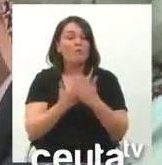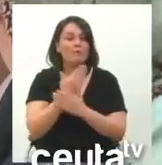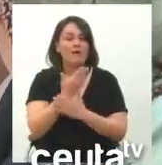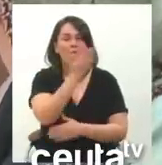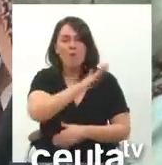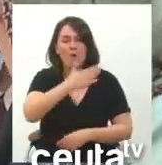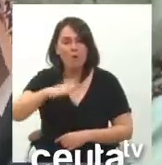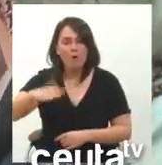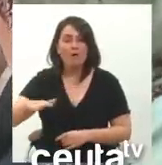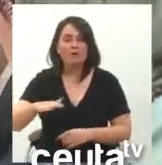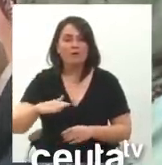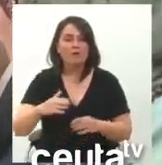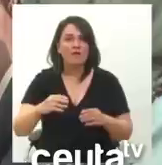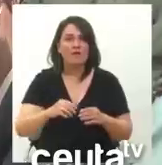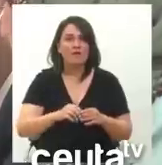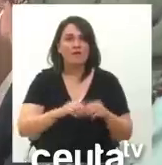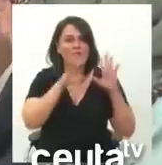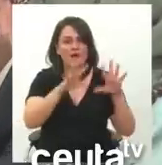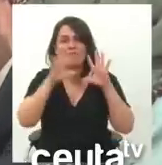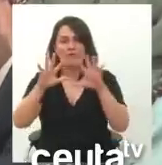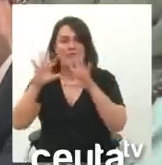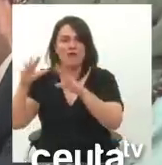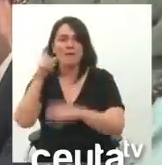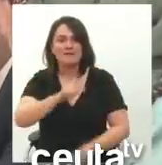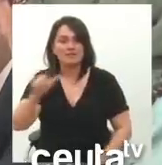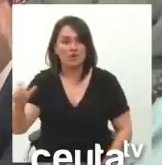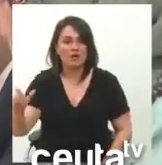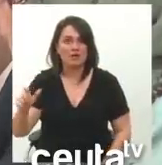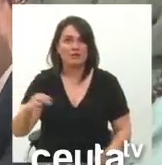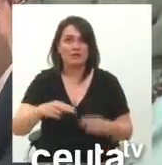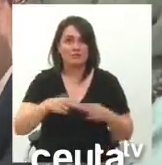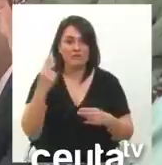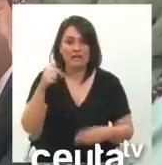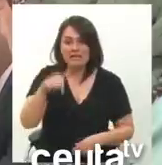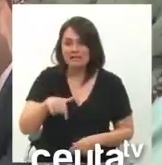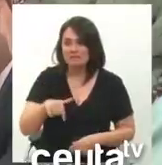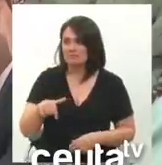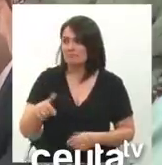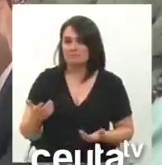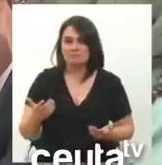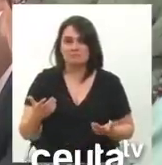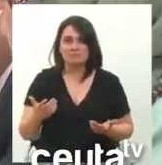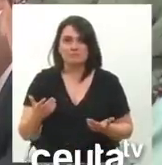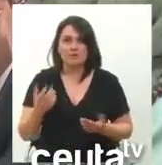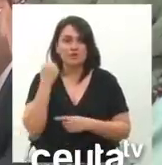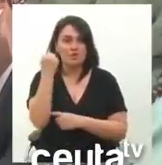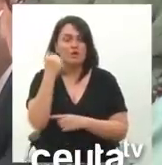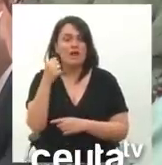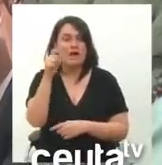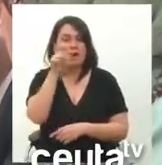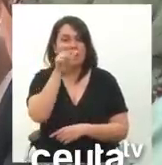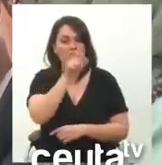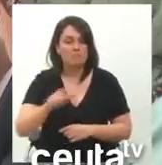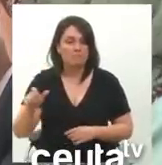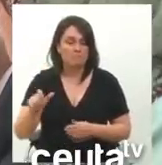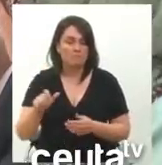decenas de personas en nuestras fronteras y aquí ninguno de los representantes de la soberanía popular diga ni pío al